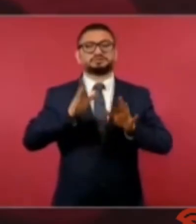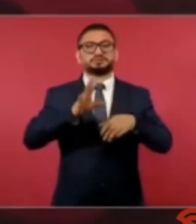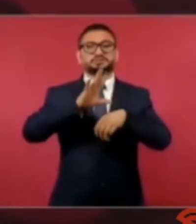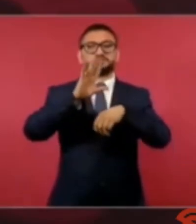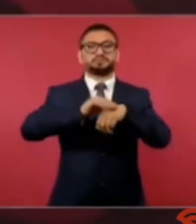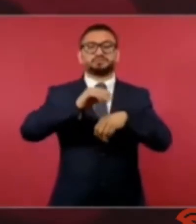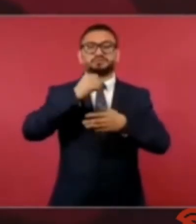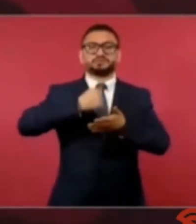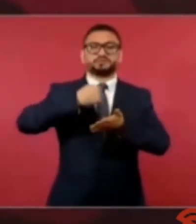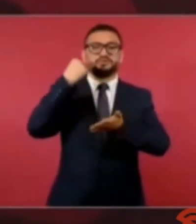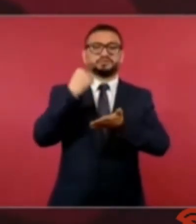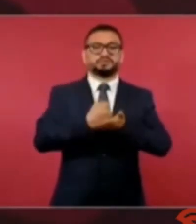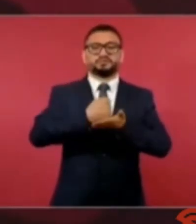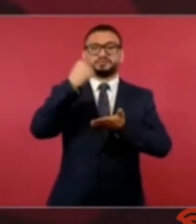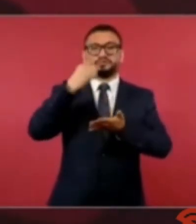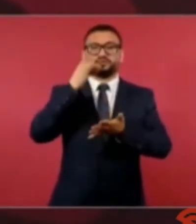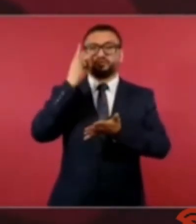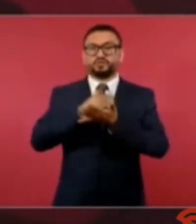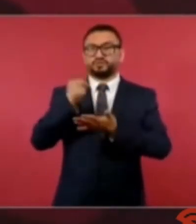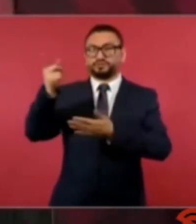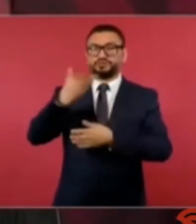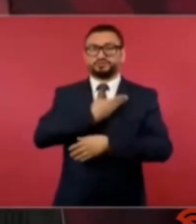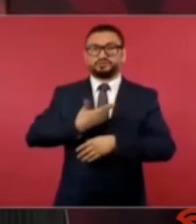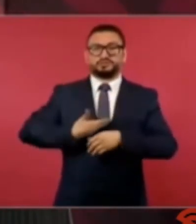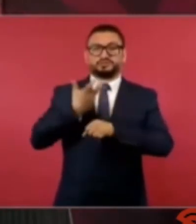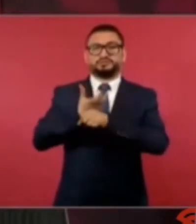y esto corresponde solo al presidente de Estados Unidos